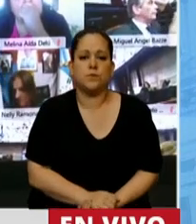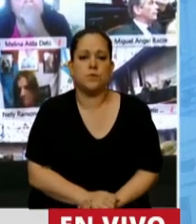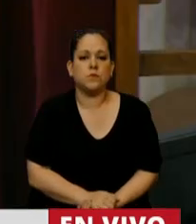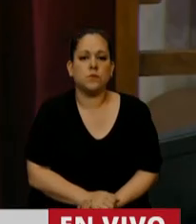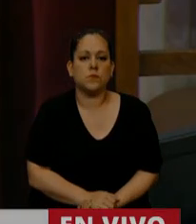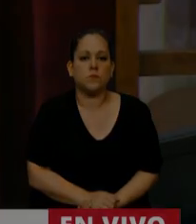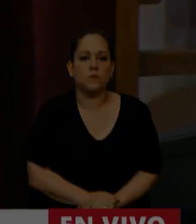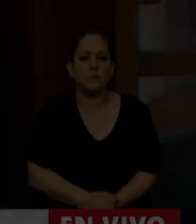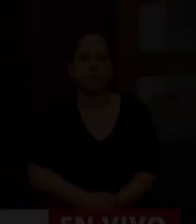Gracias, Diputado.